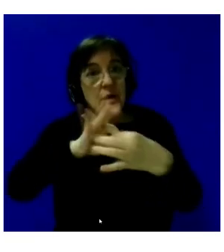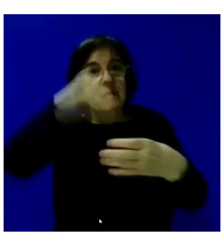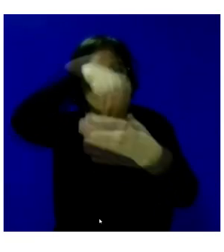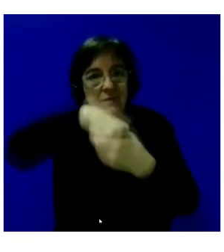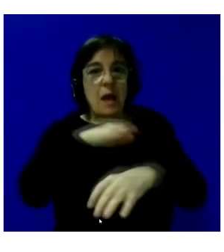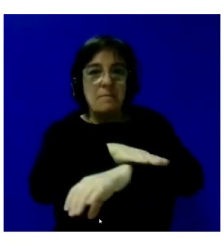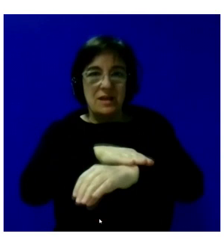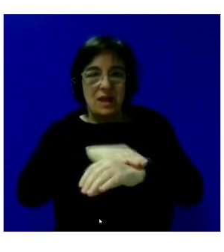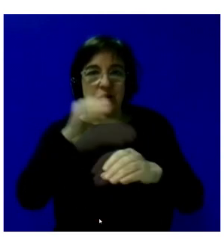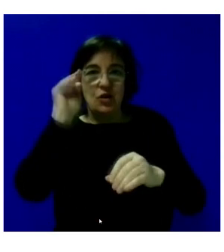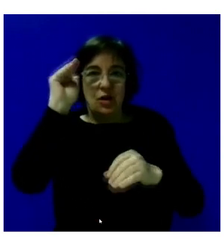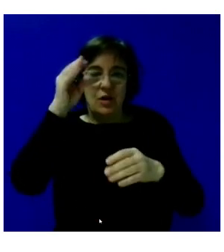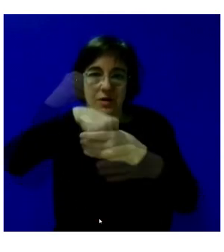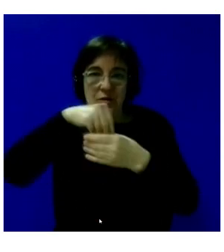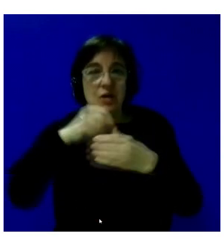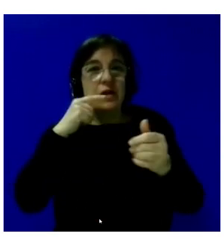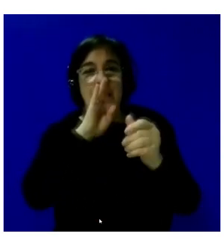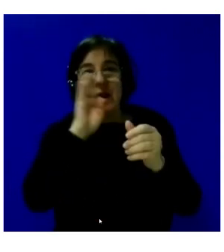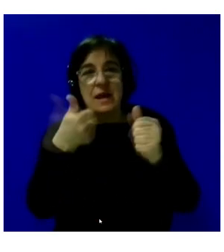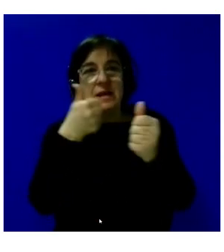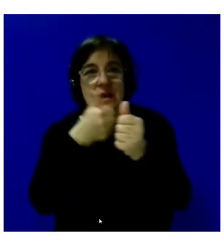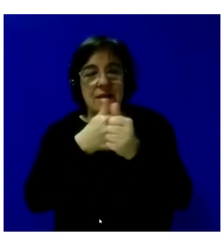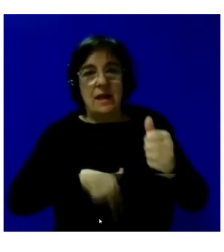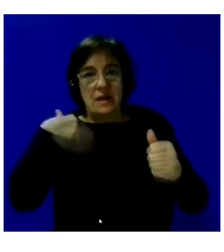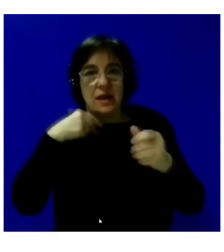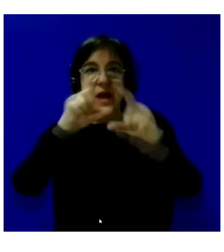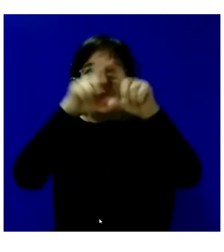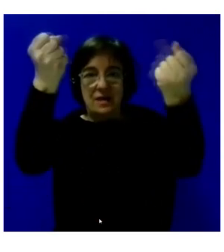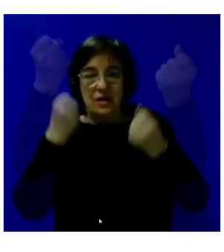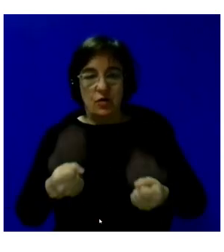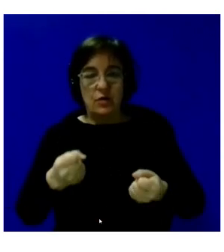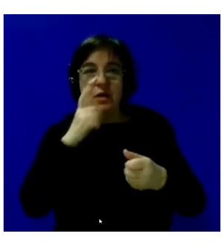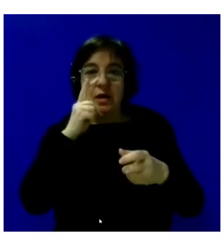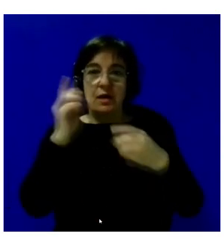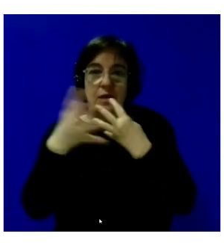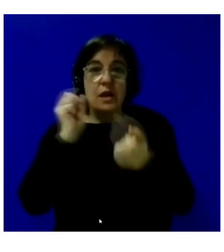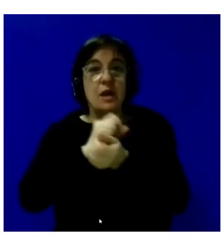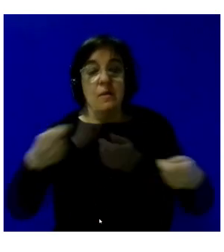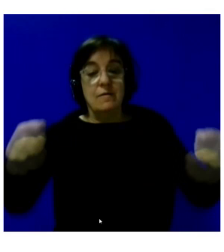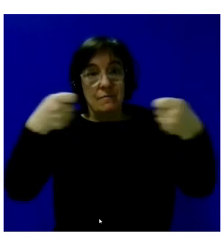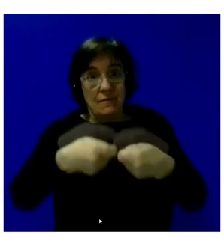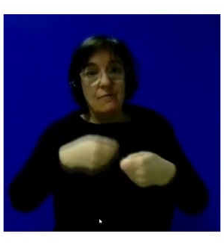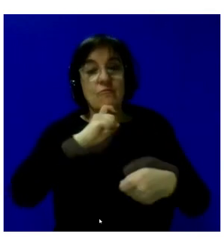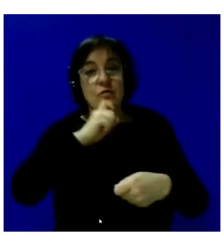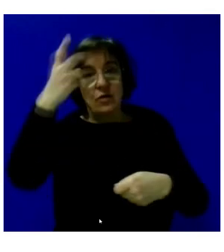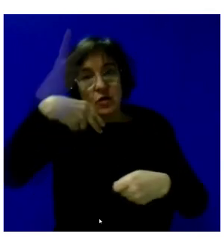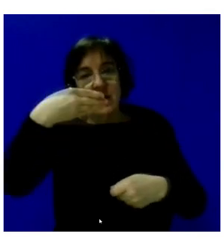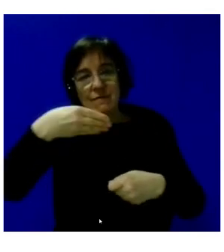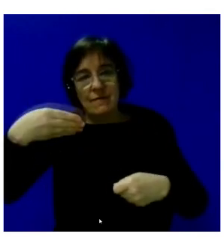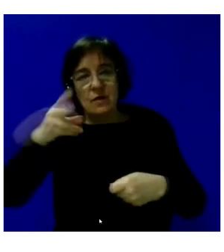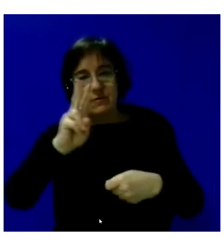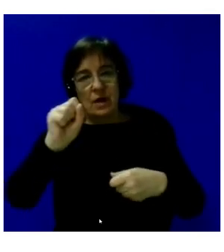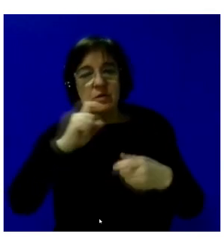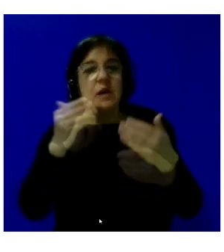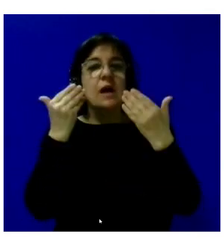a través de la Secretaría General de Instituciones Penitenciarias y con la cofinanciación de Fundación ONCE y el BBVA. Darles las gracias.